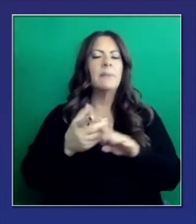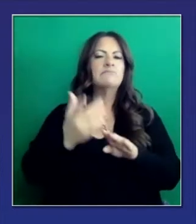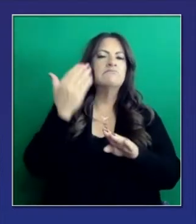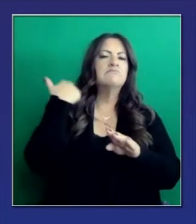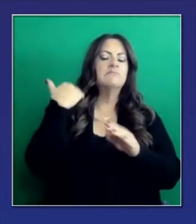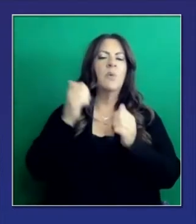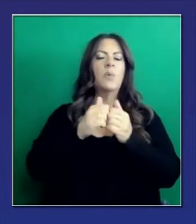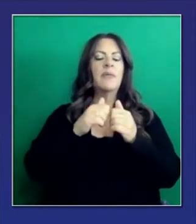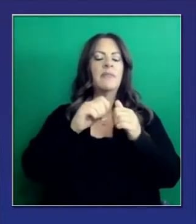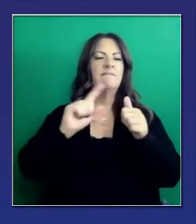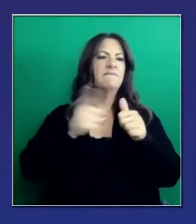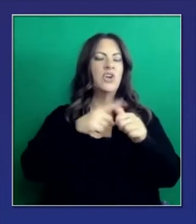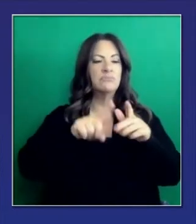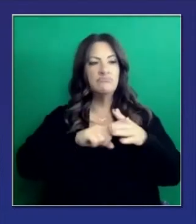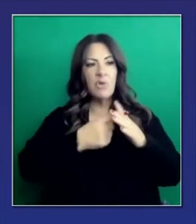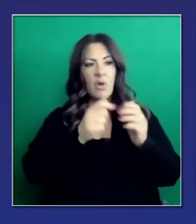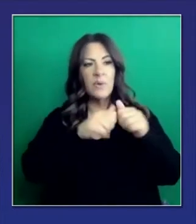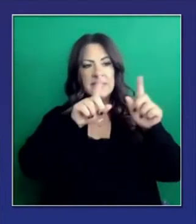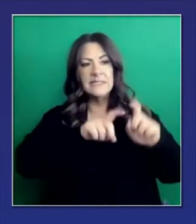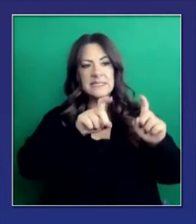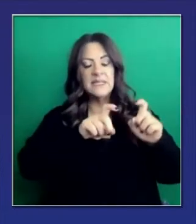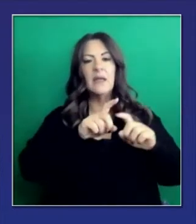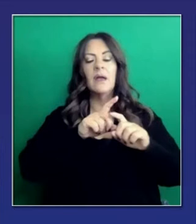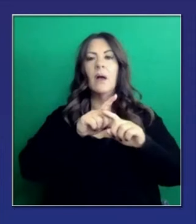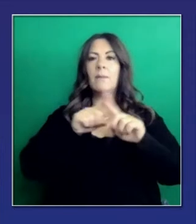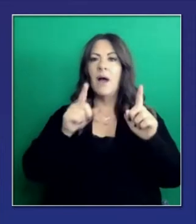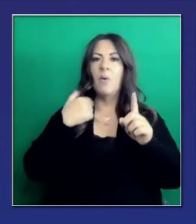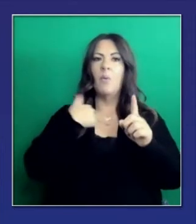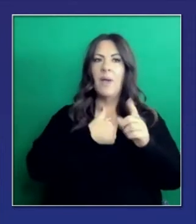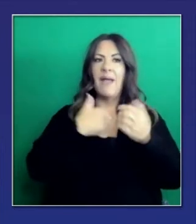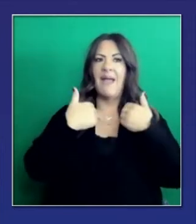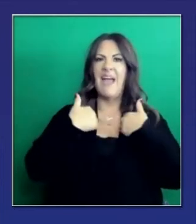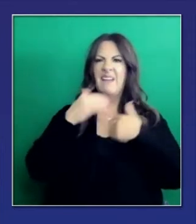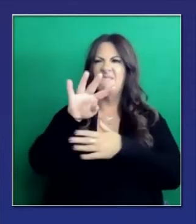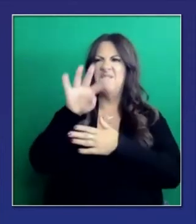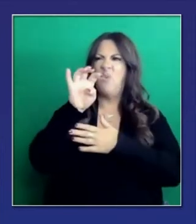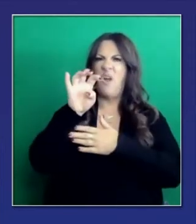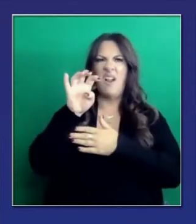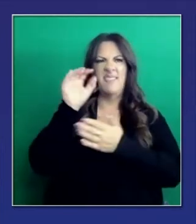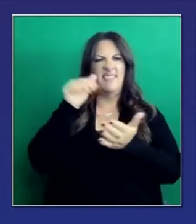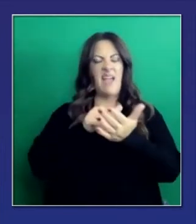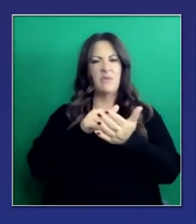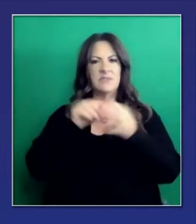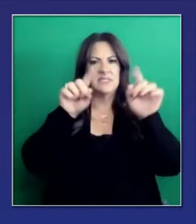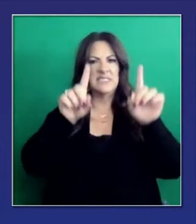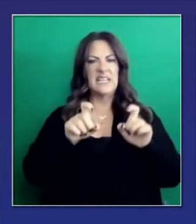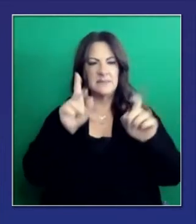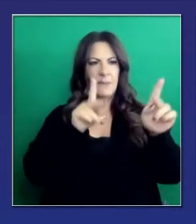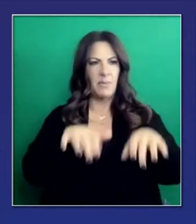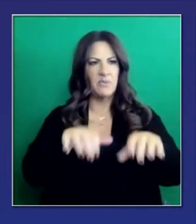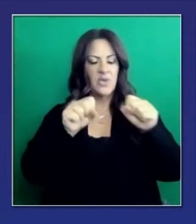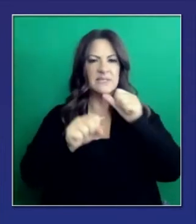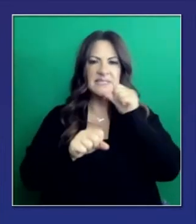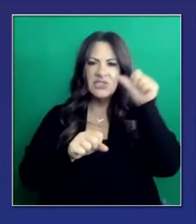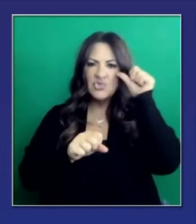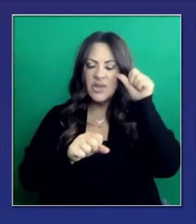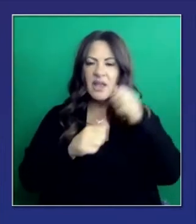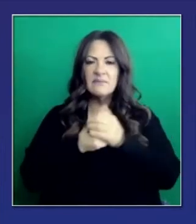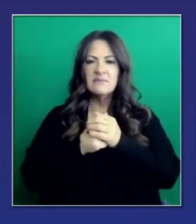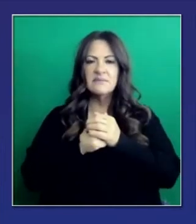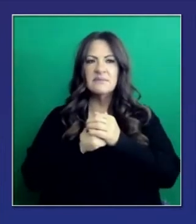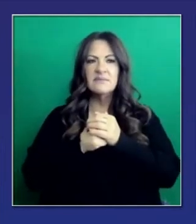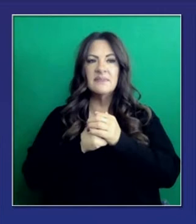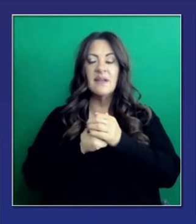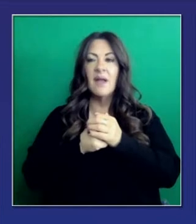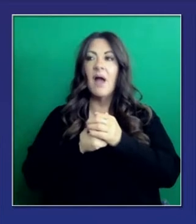vuelta y vuelta. Es como con las pruebas. Hemos llegado a 400 mil pruebas ayer en California. Y, por cierto, más de 40 millones